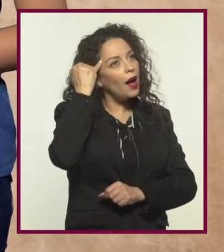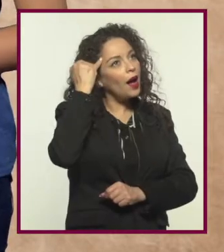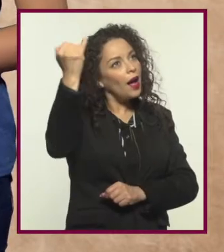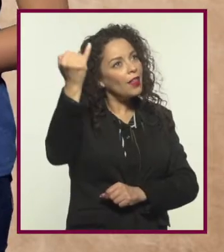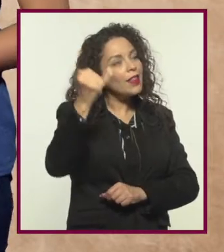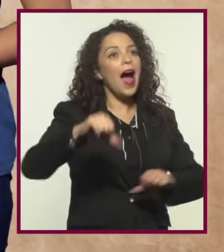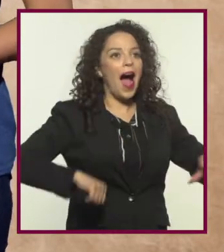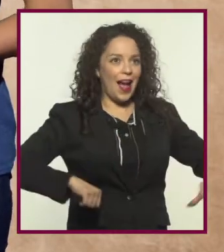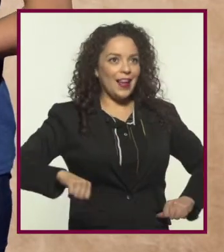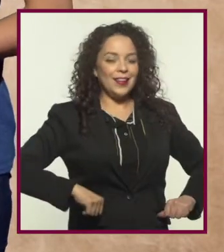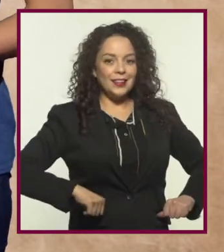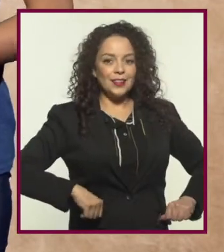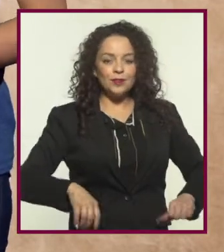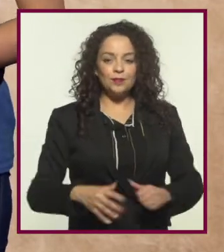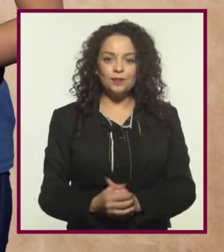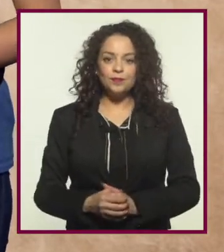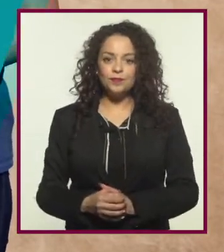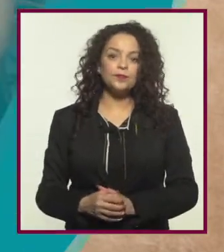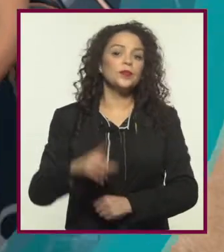la imaginación.